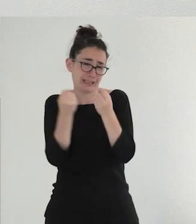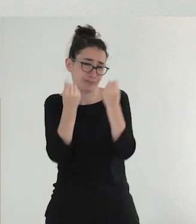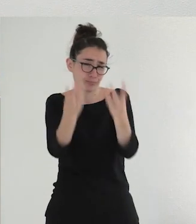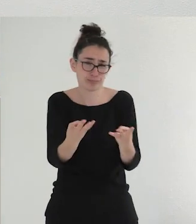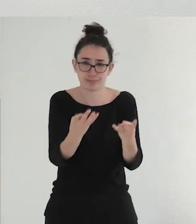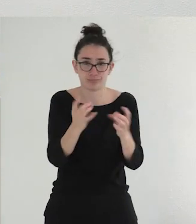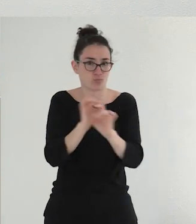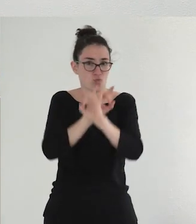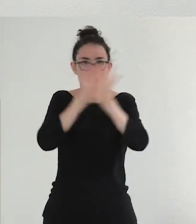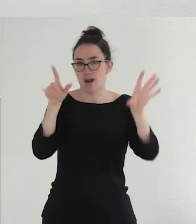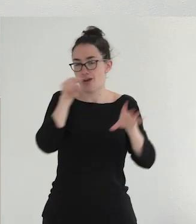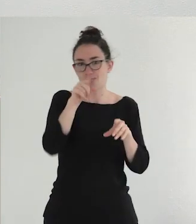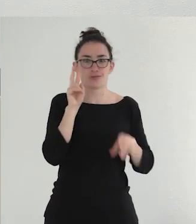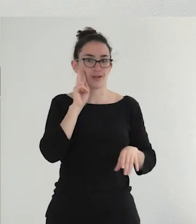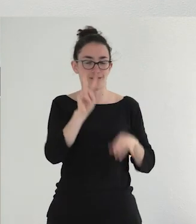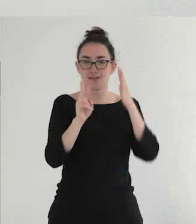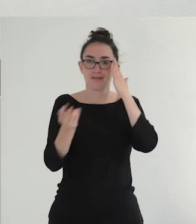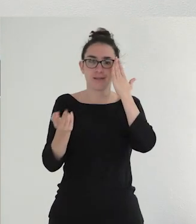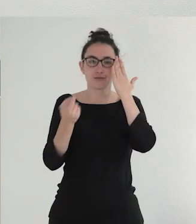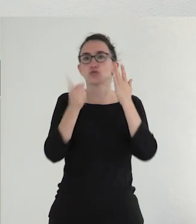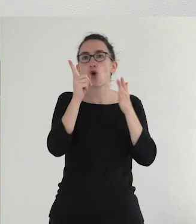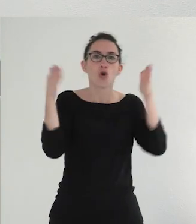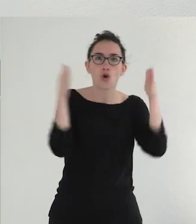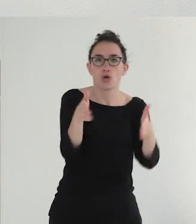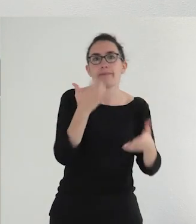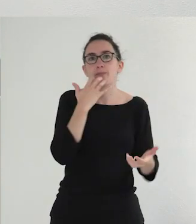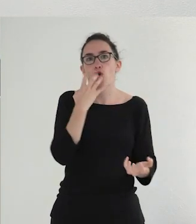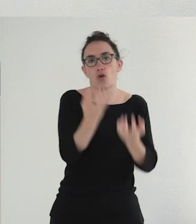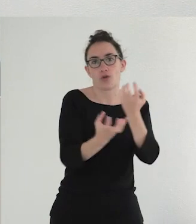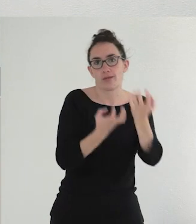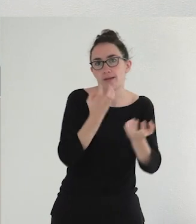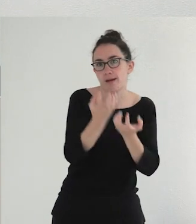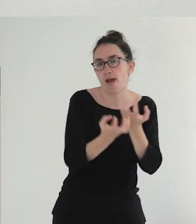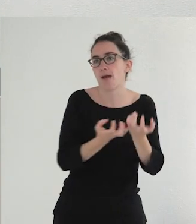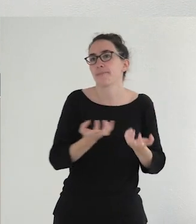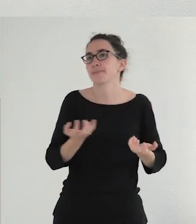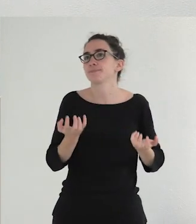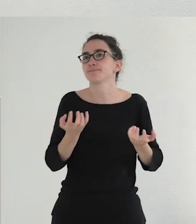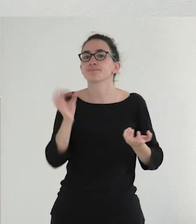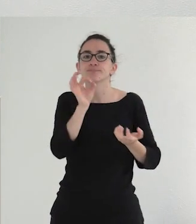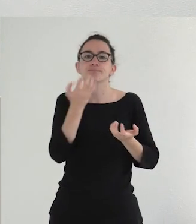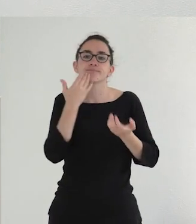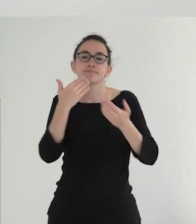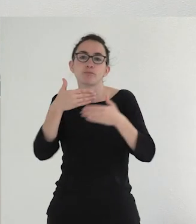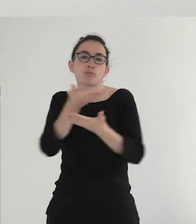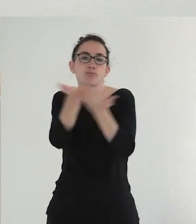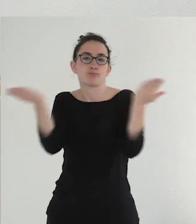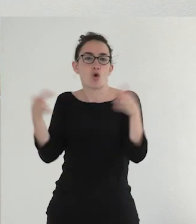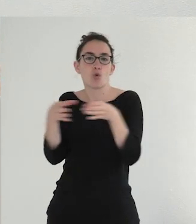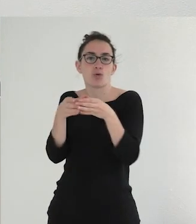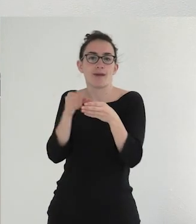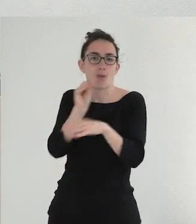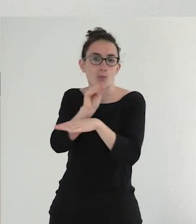imaginario que transita desde las cocinas o los lugares de cuidado de la comunidad hasta